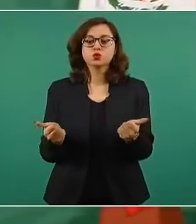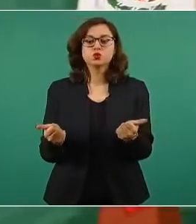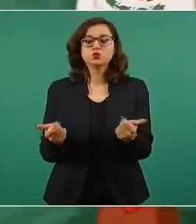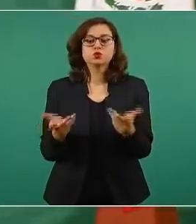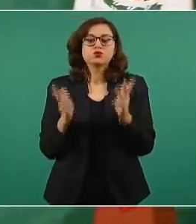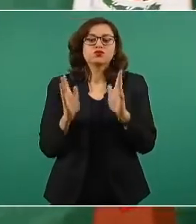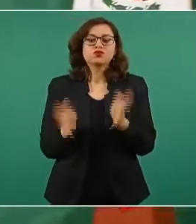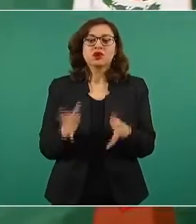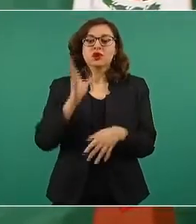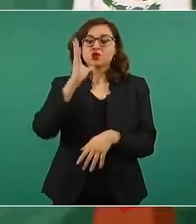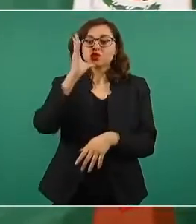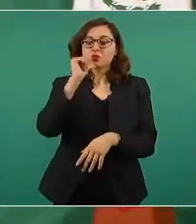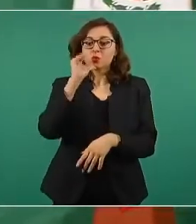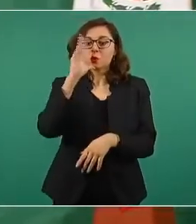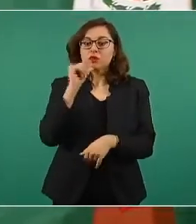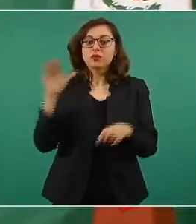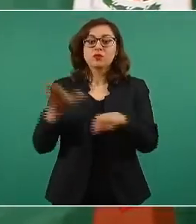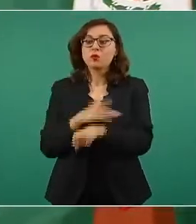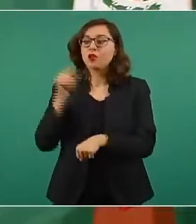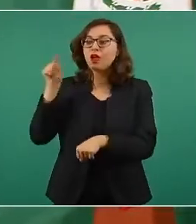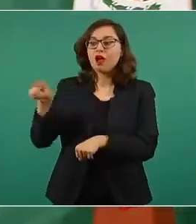una zona que se inunda.